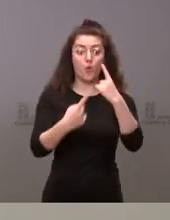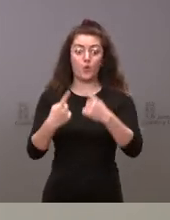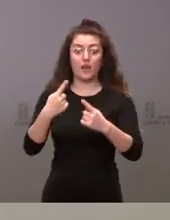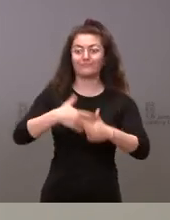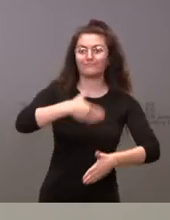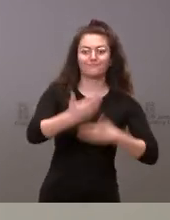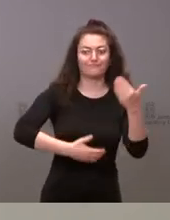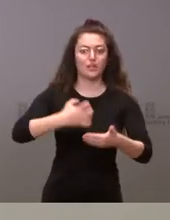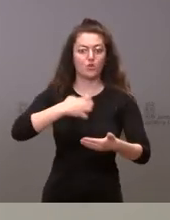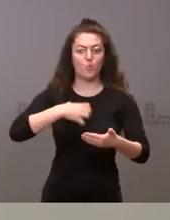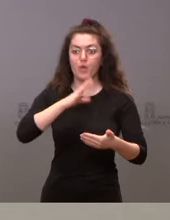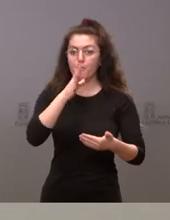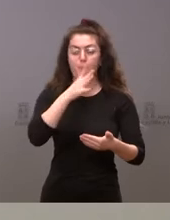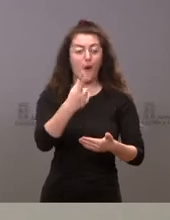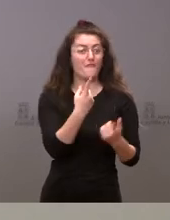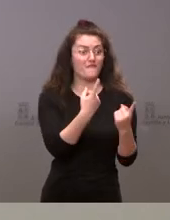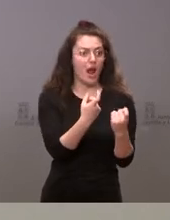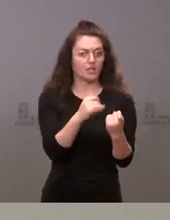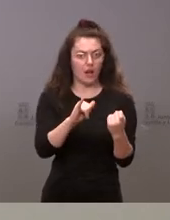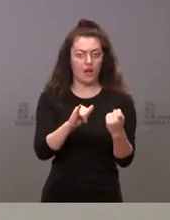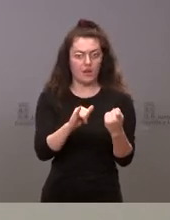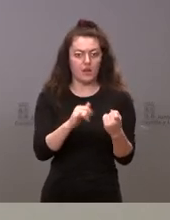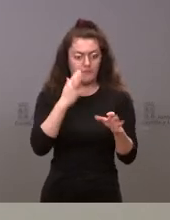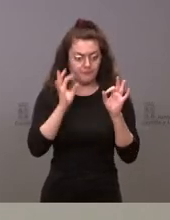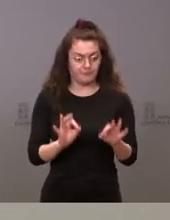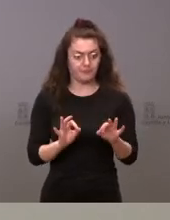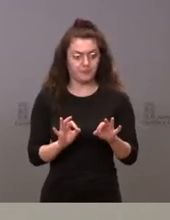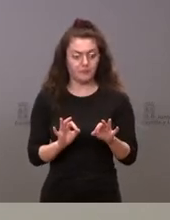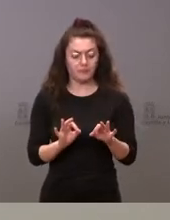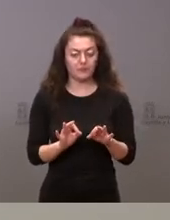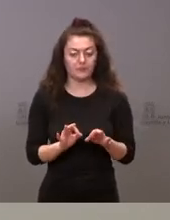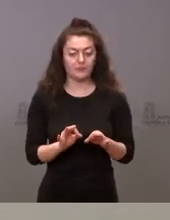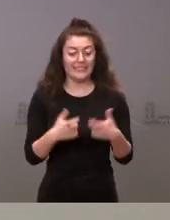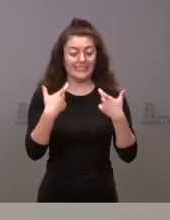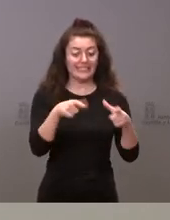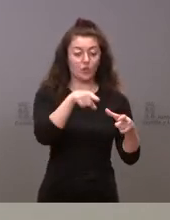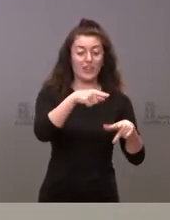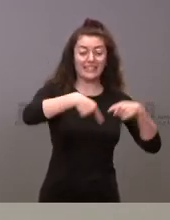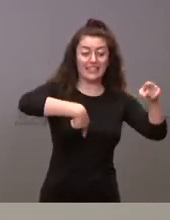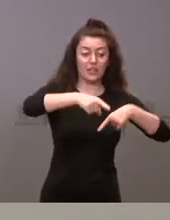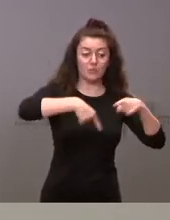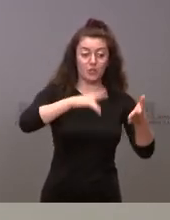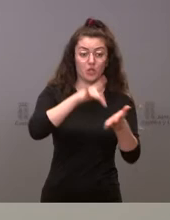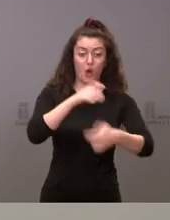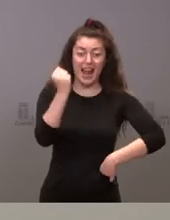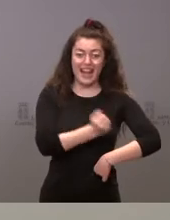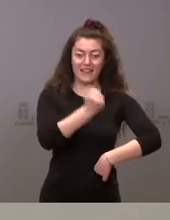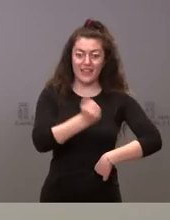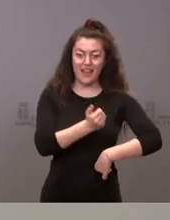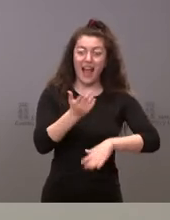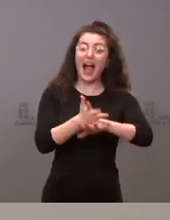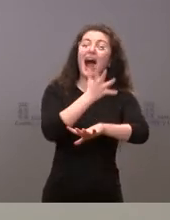absoluta normalidad esta es una realidad que vivimos atravesando el sector de transporte antes de Navidad de recordarles ustedes que ya